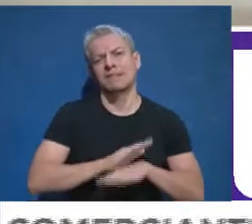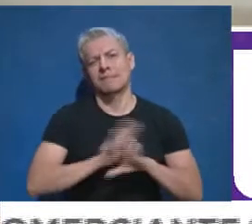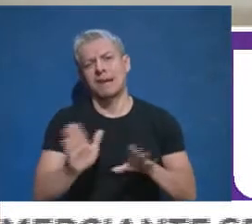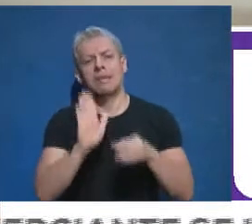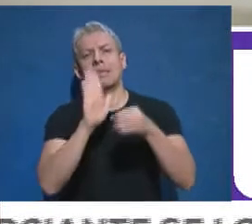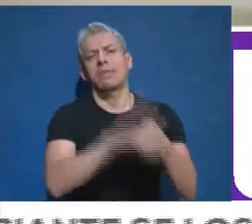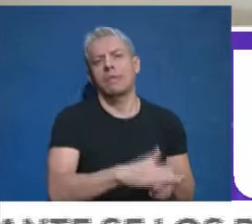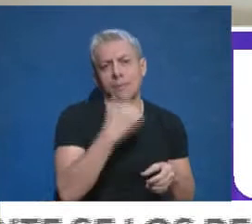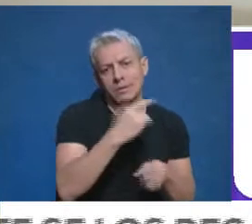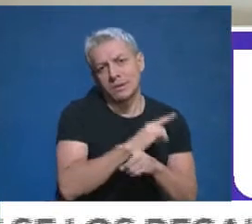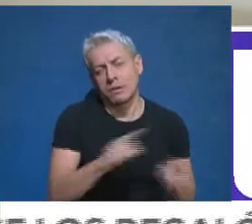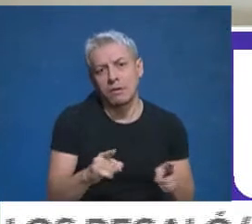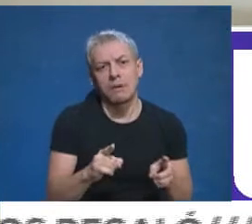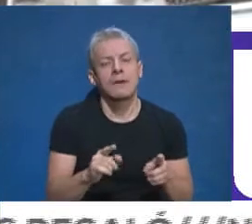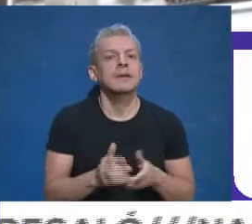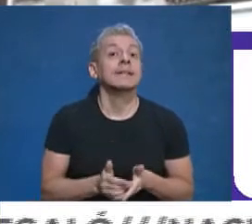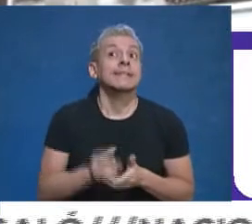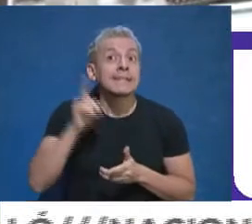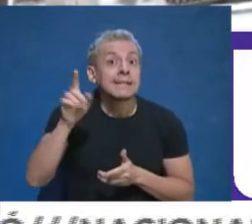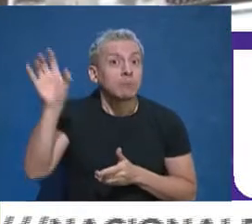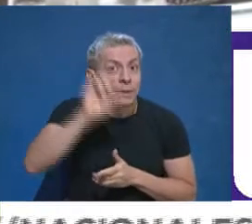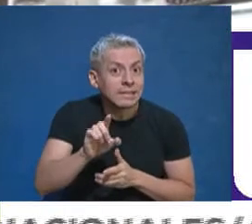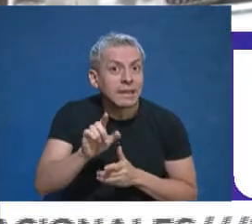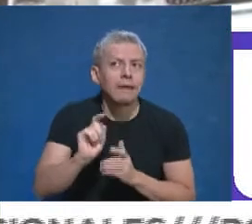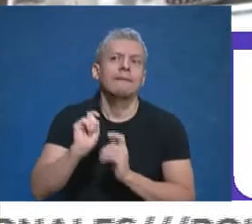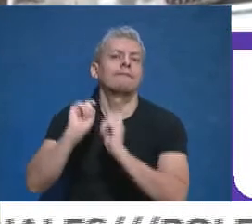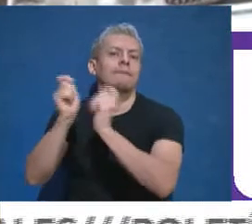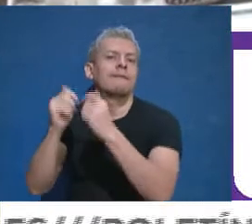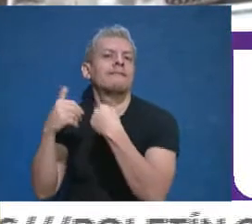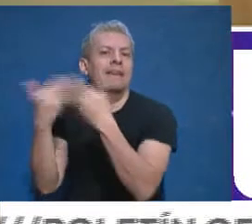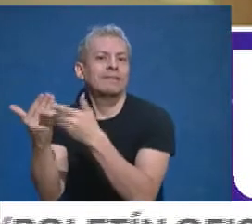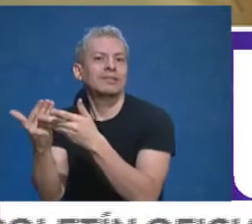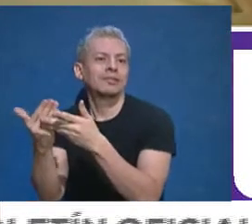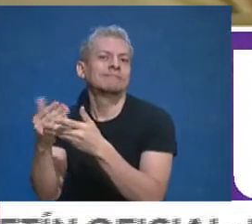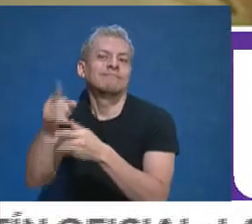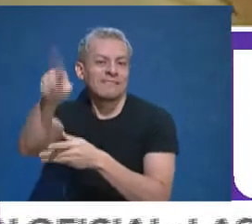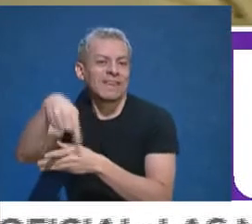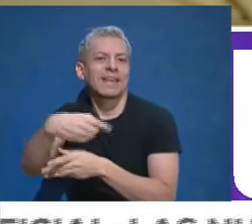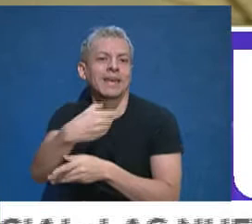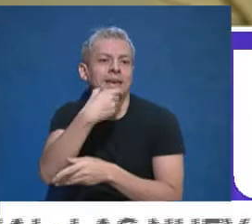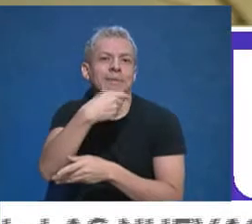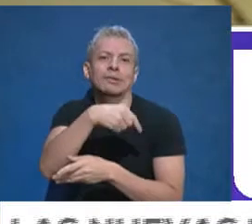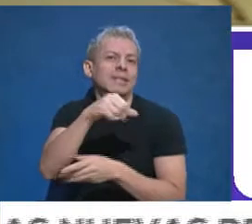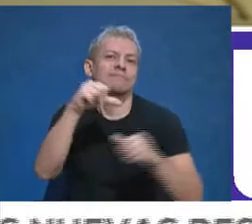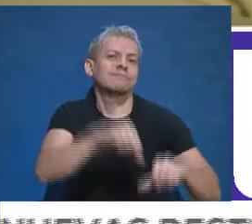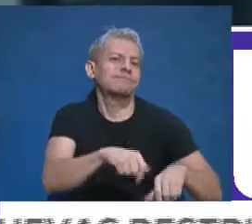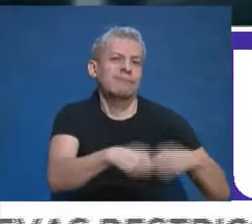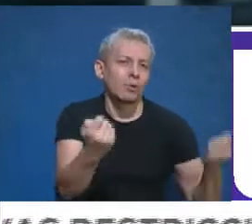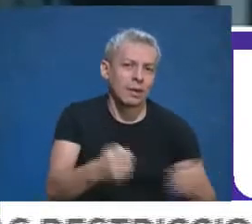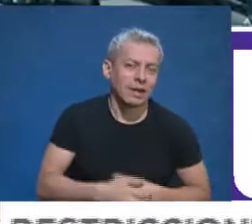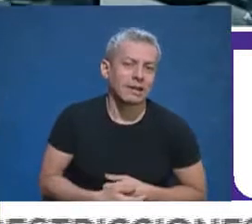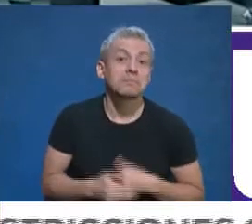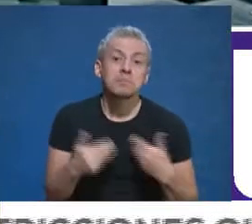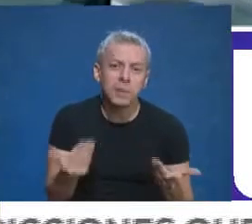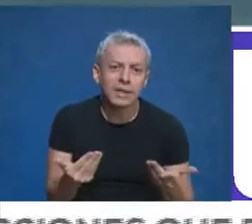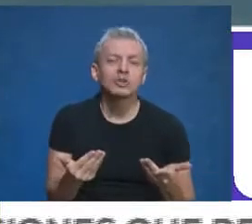beneficio que en definitiva va a terminar al no tenerlo perjudicándonos. En este planteo estamos trabajando